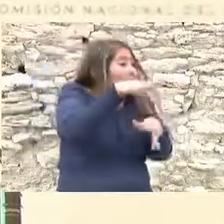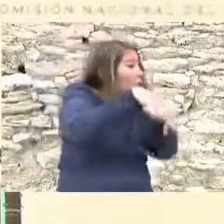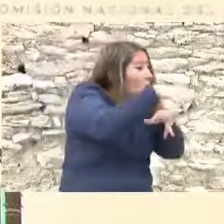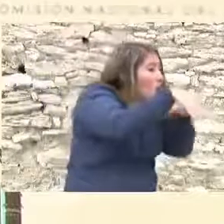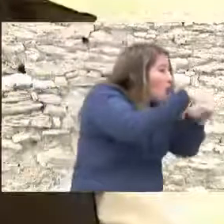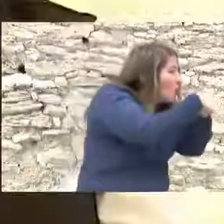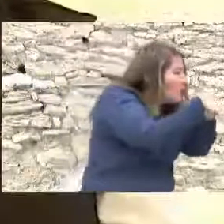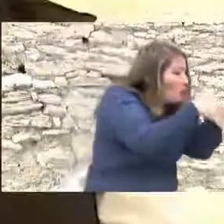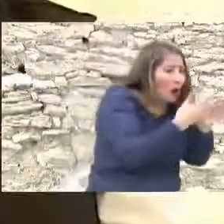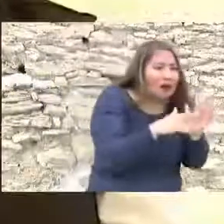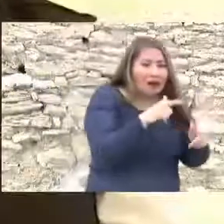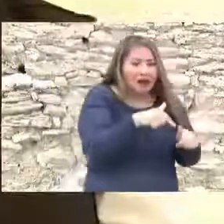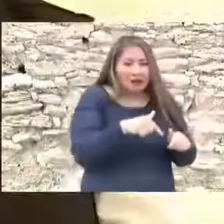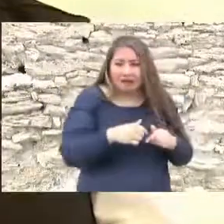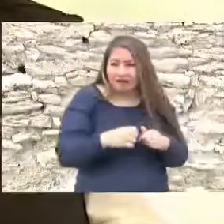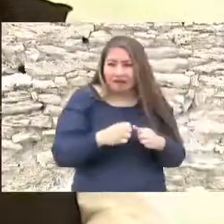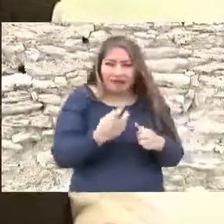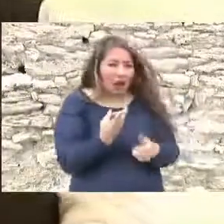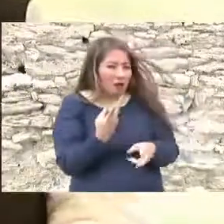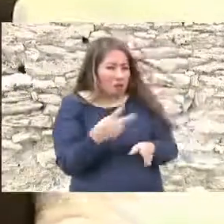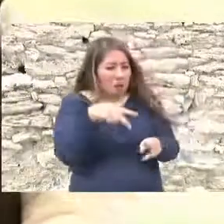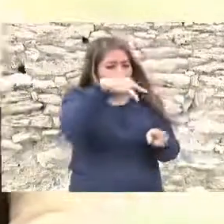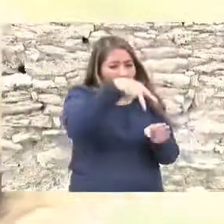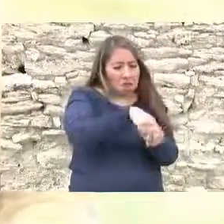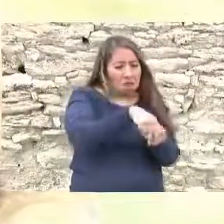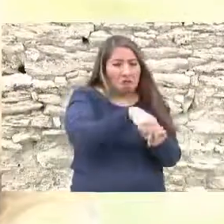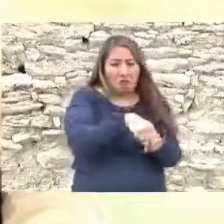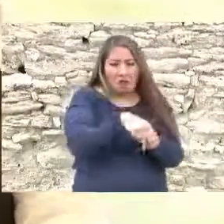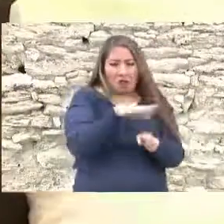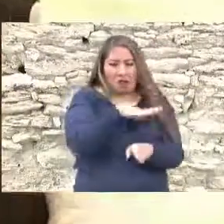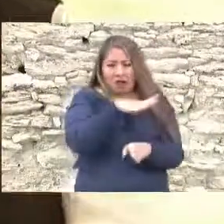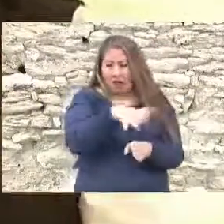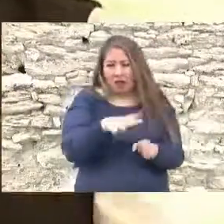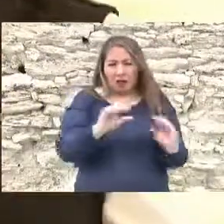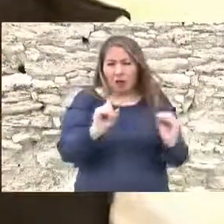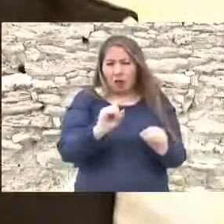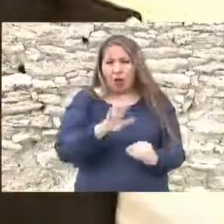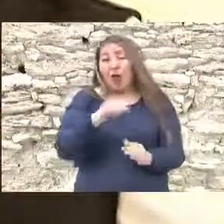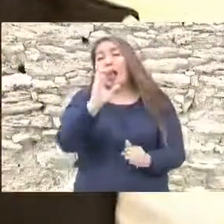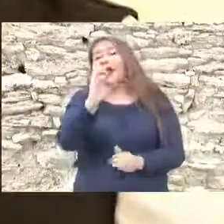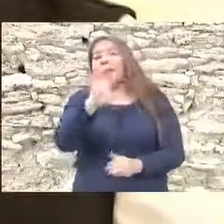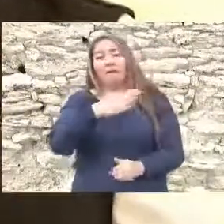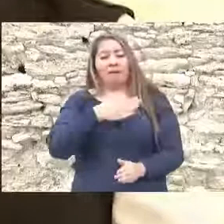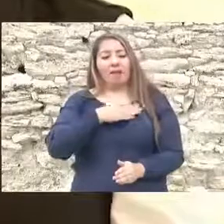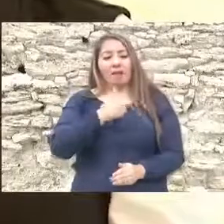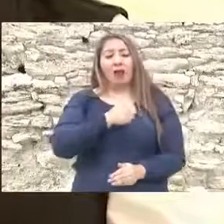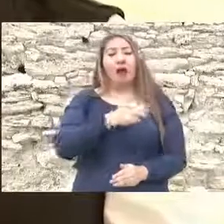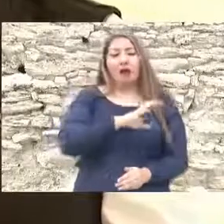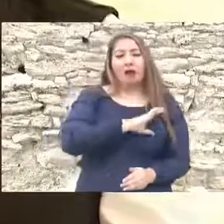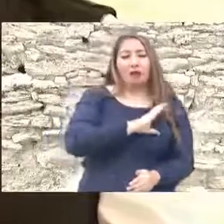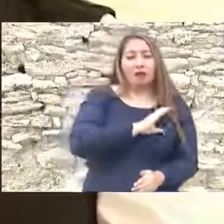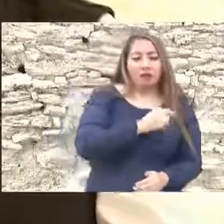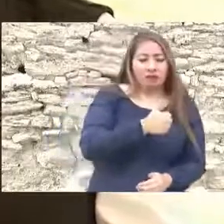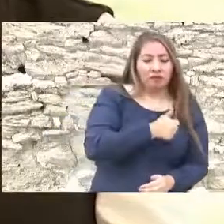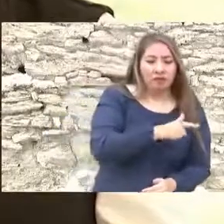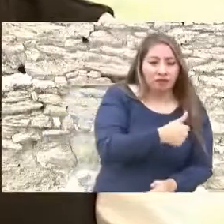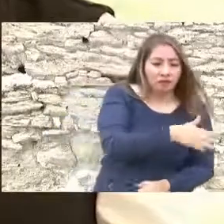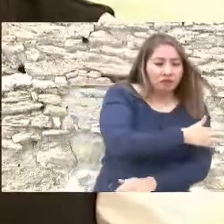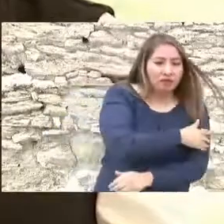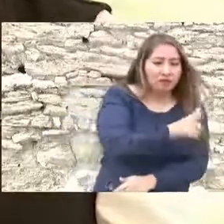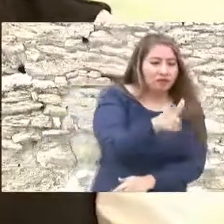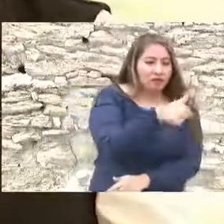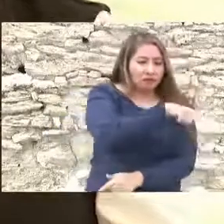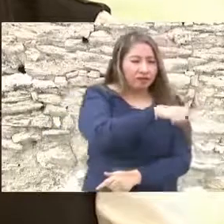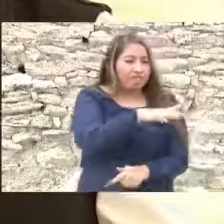general Escobedo se bajó el rango de general a capitán, porque nada más tenía 11 hombres y era muy poco